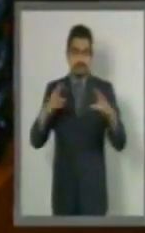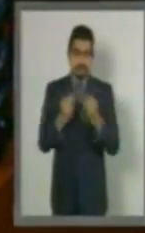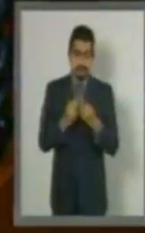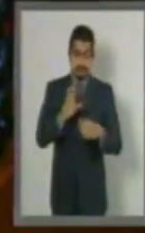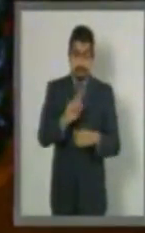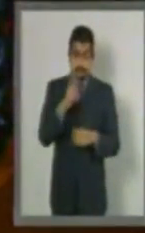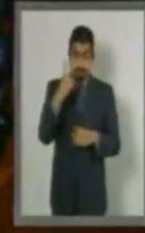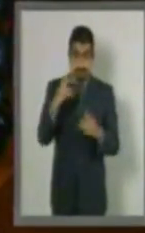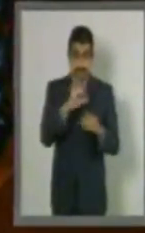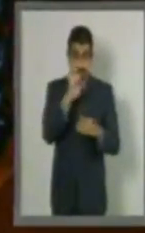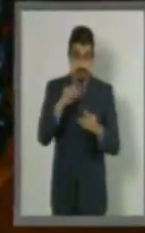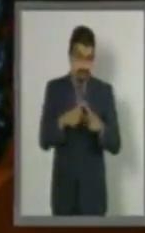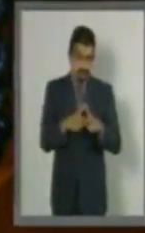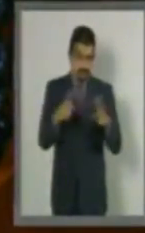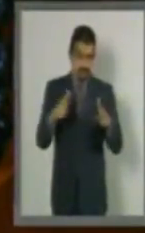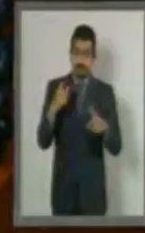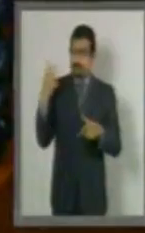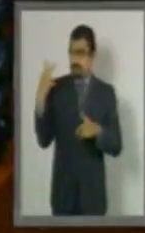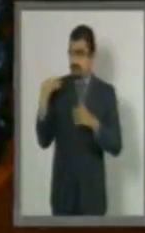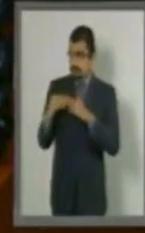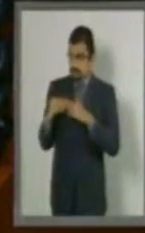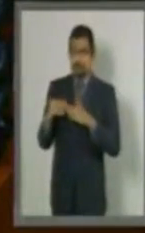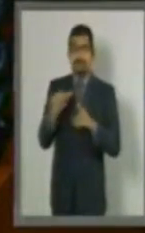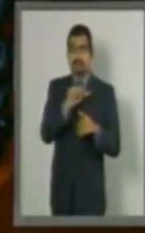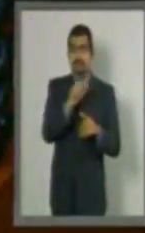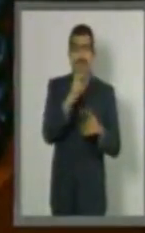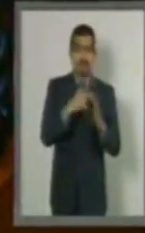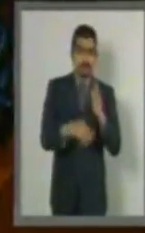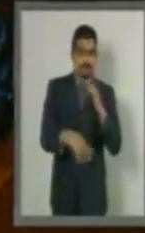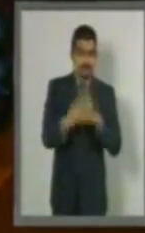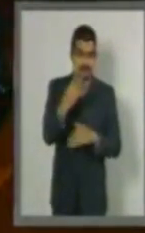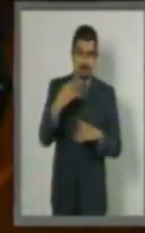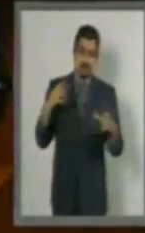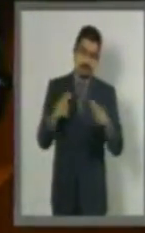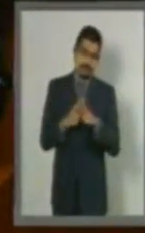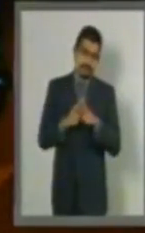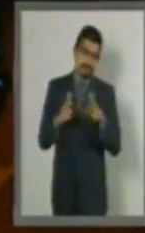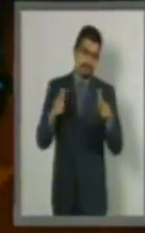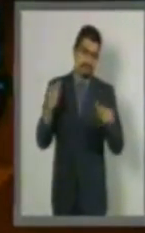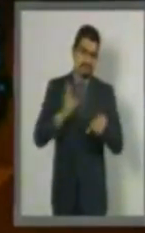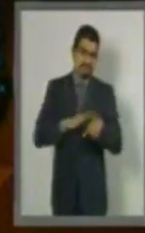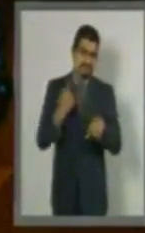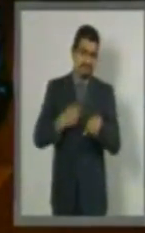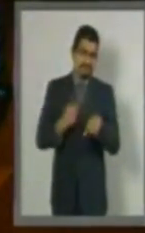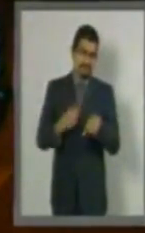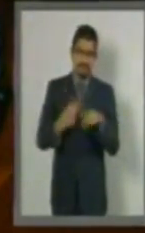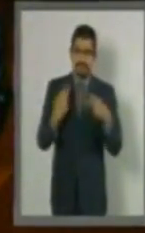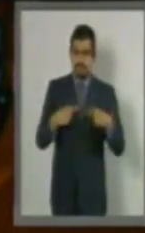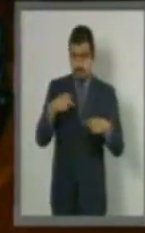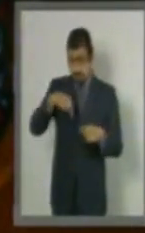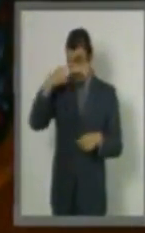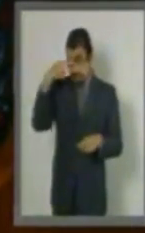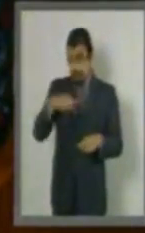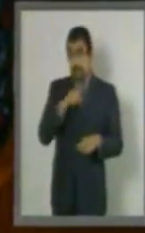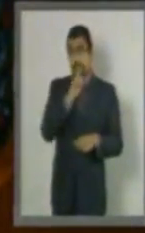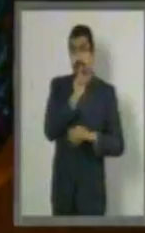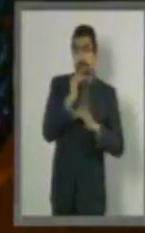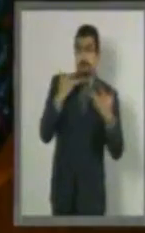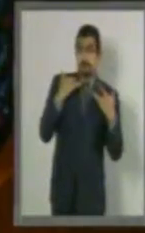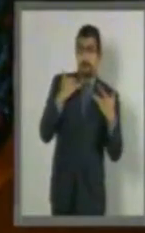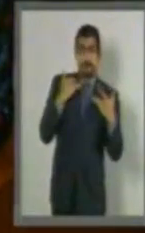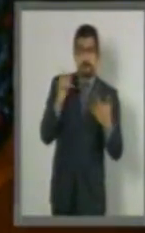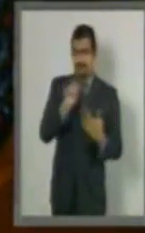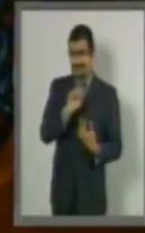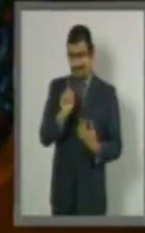% entre el año 2000 y el año 2014. México no es ajeno a esta grave